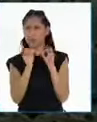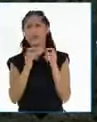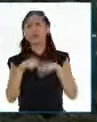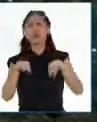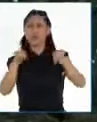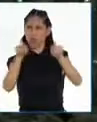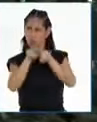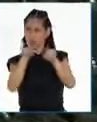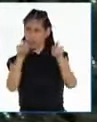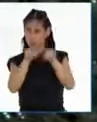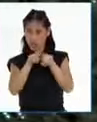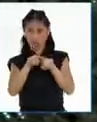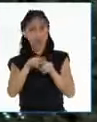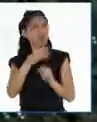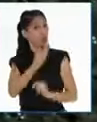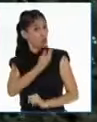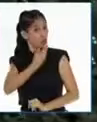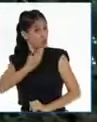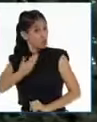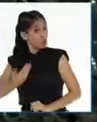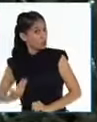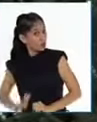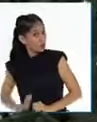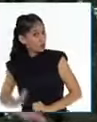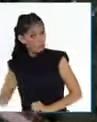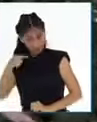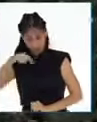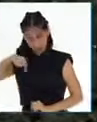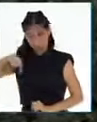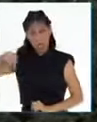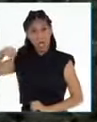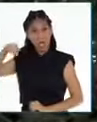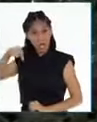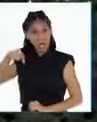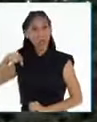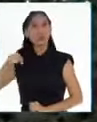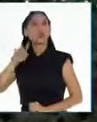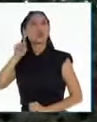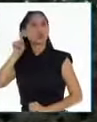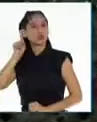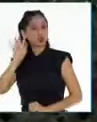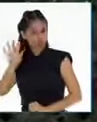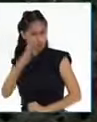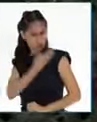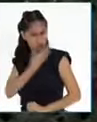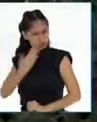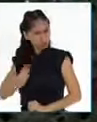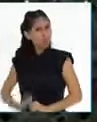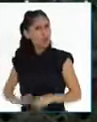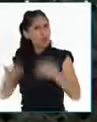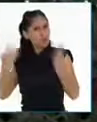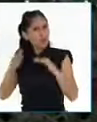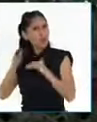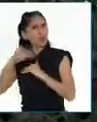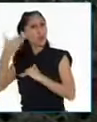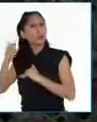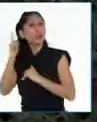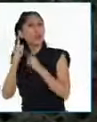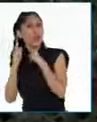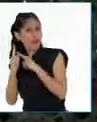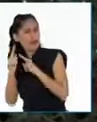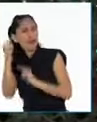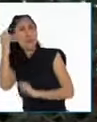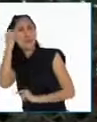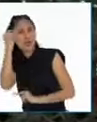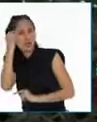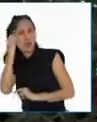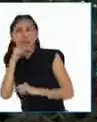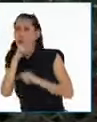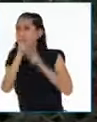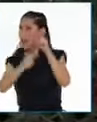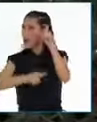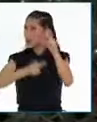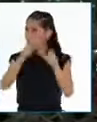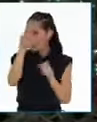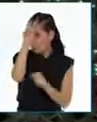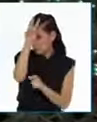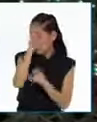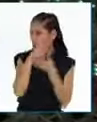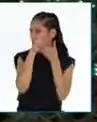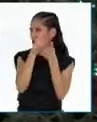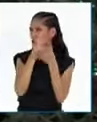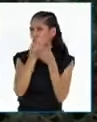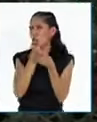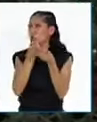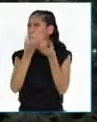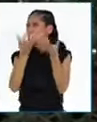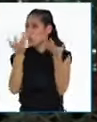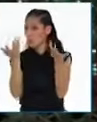son quienes deben tomar decisiones por todas las ciudadanas y ciudadanos del Perú, pensando en nuestro bienestar. Por ejemplo,